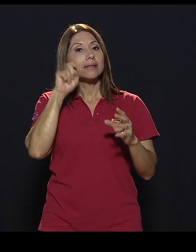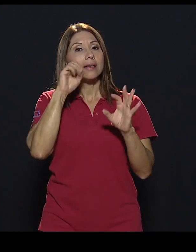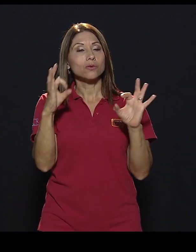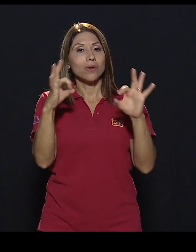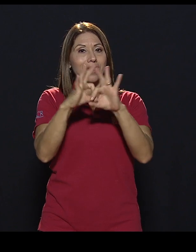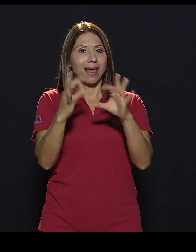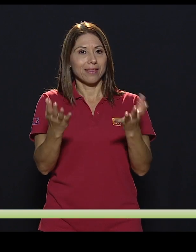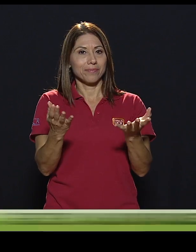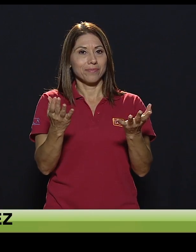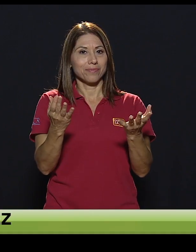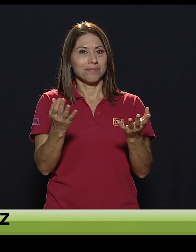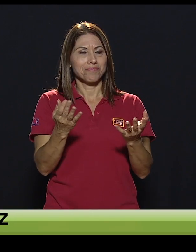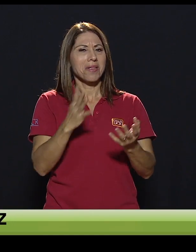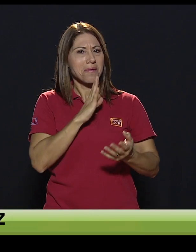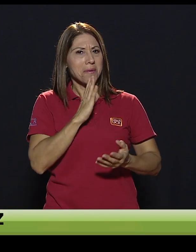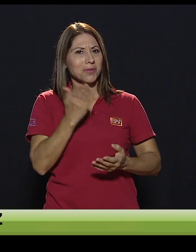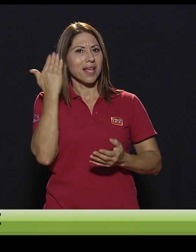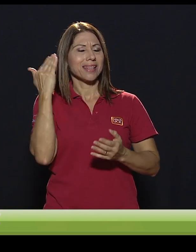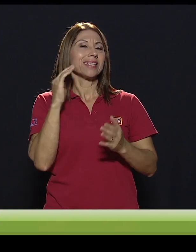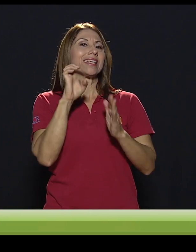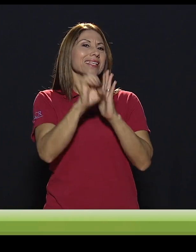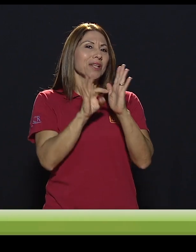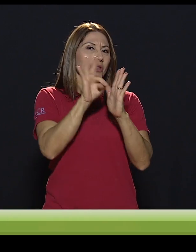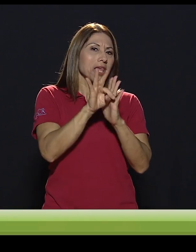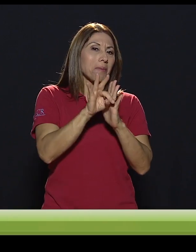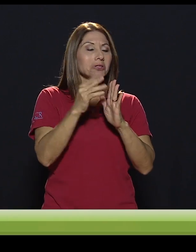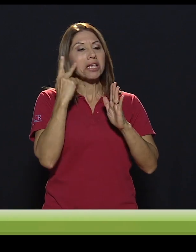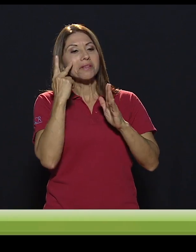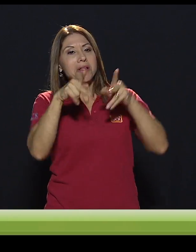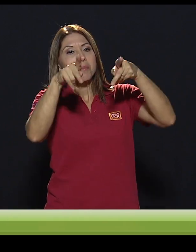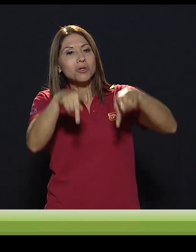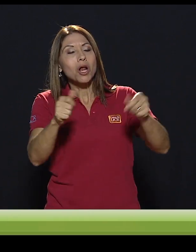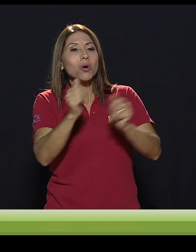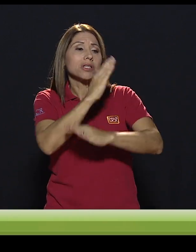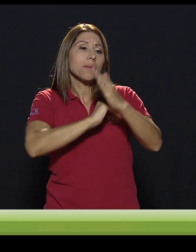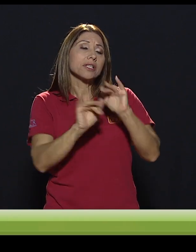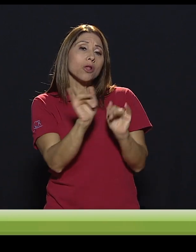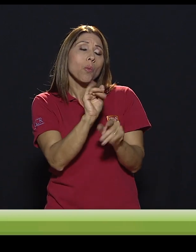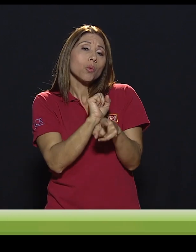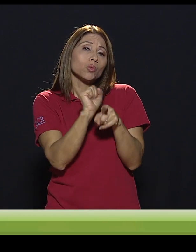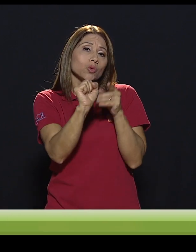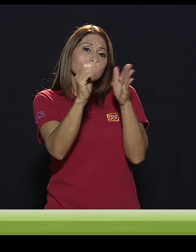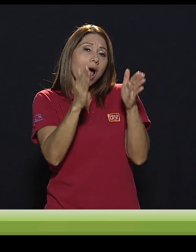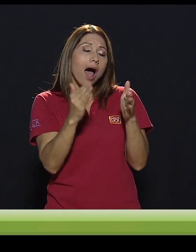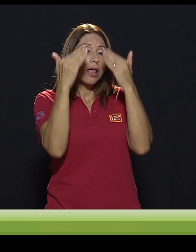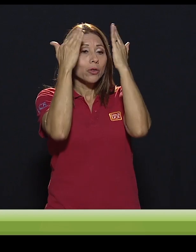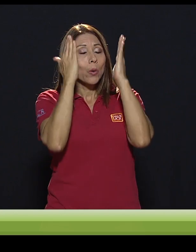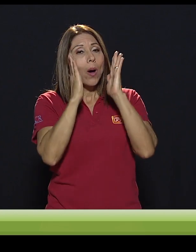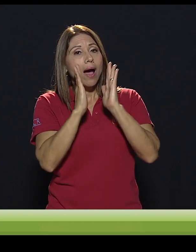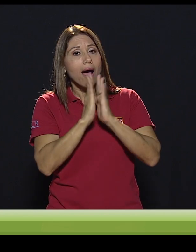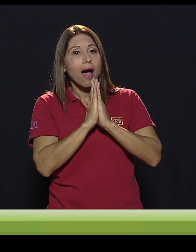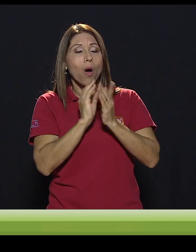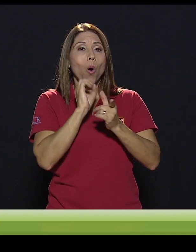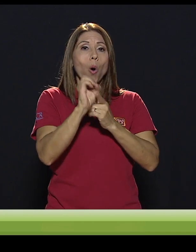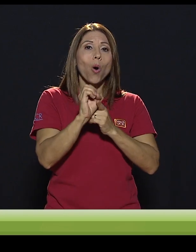De estos estereotipos que hablábamos de la santificación de una persona con discapacidad o la sexualización y quitar esos tapujos de la